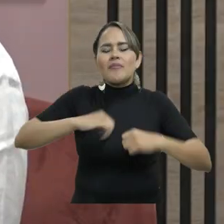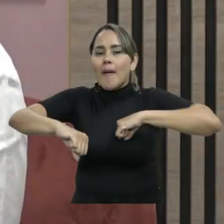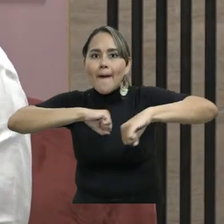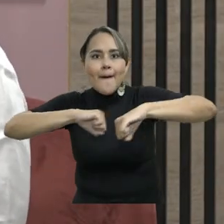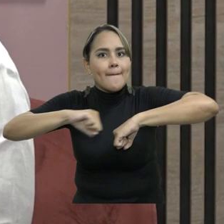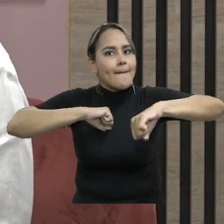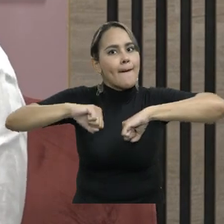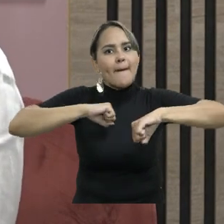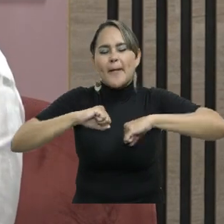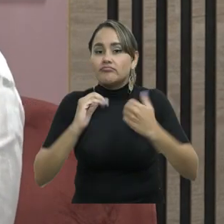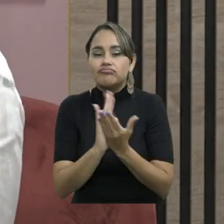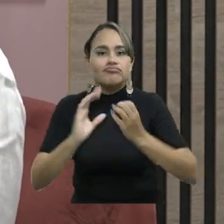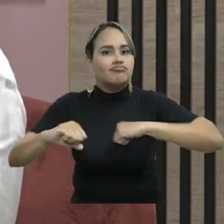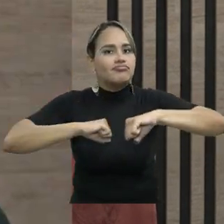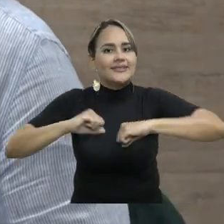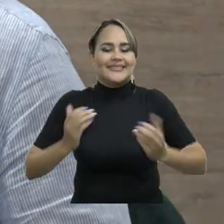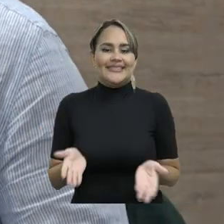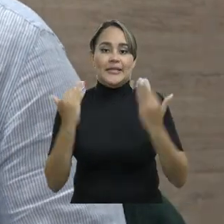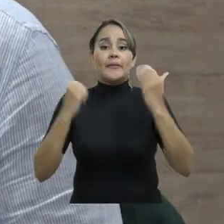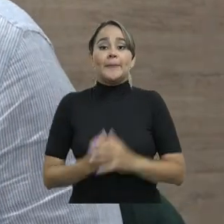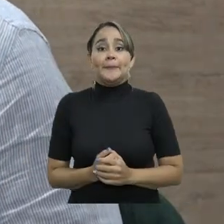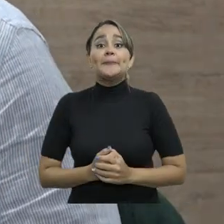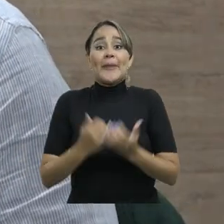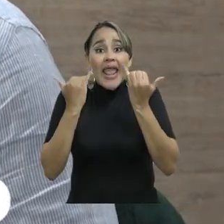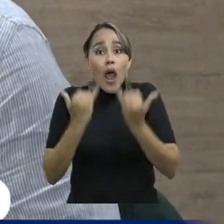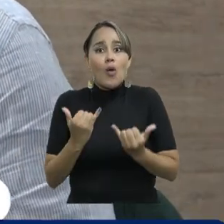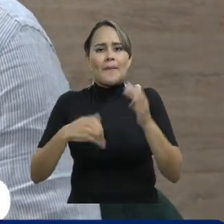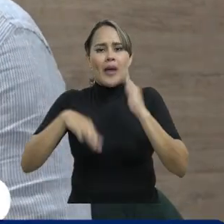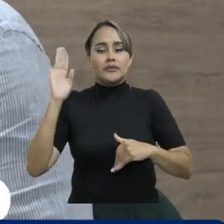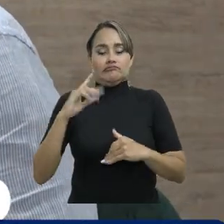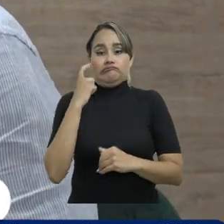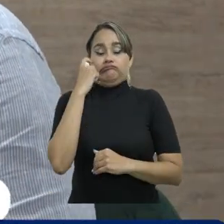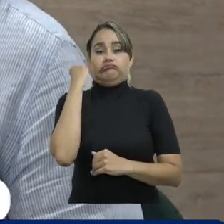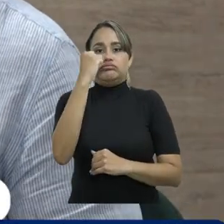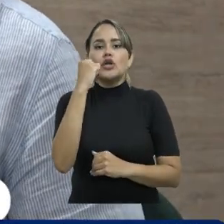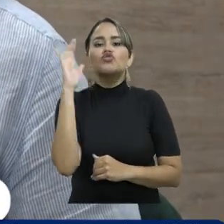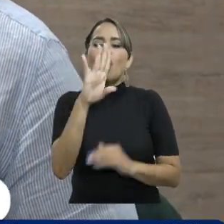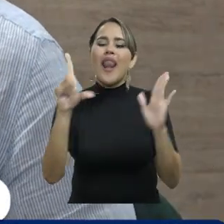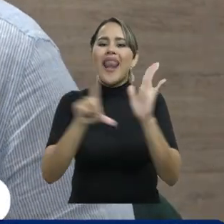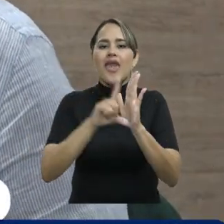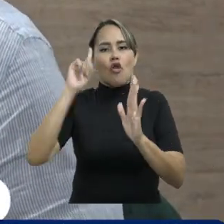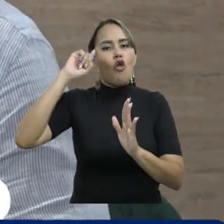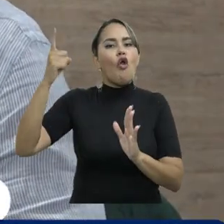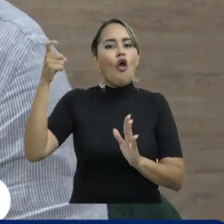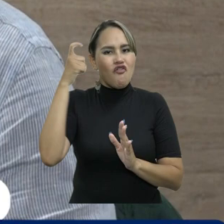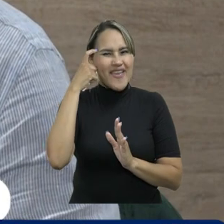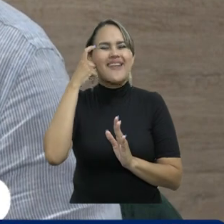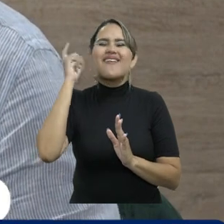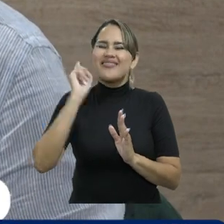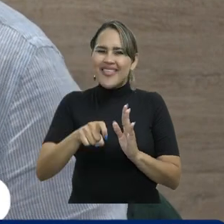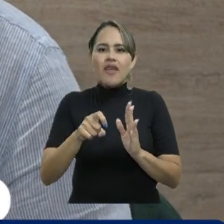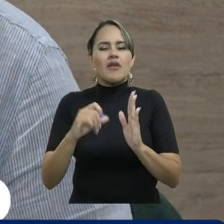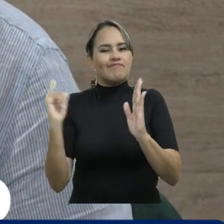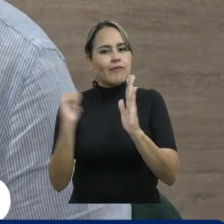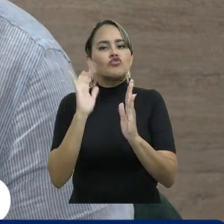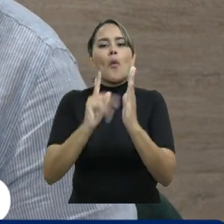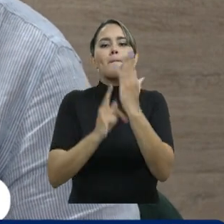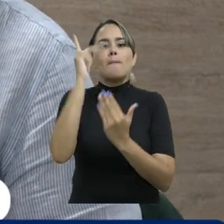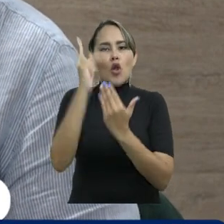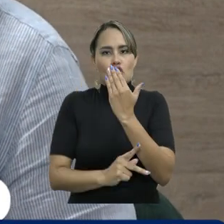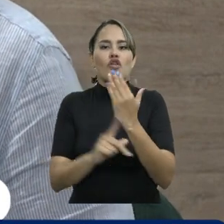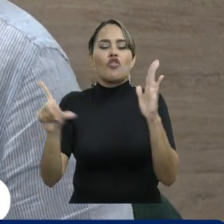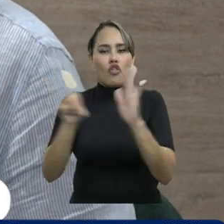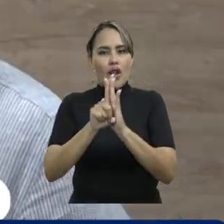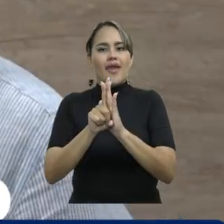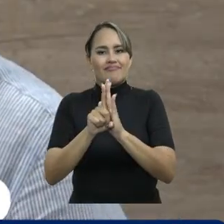esos jóvenes hagan movilidad social. Hoy estamos en un momento histórico en que esa ley de gobierno debe mantenerse plasmada bajo un proyecto de